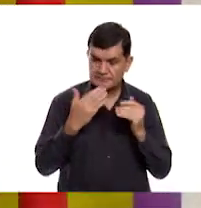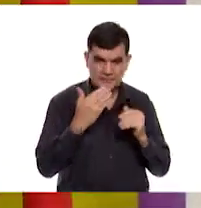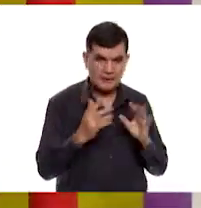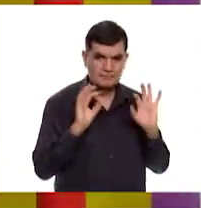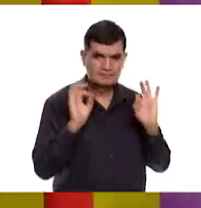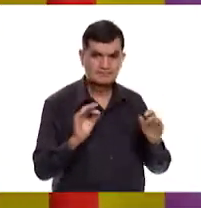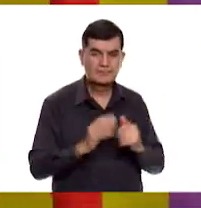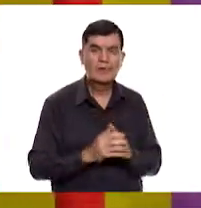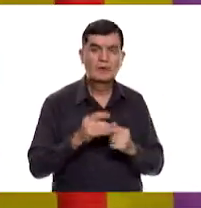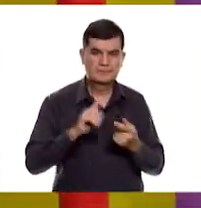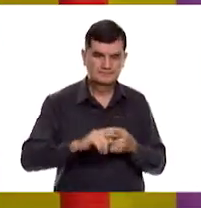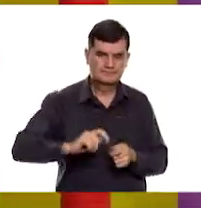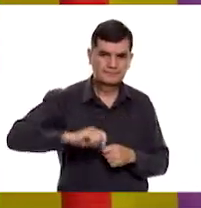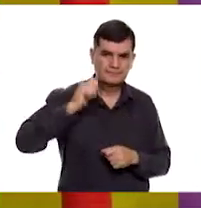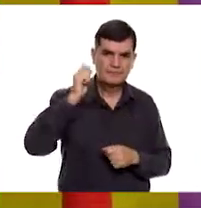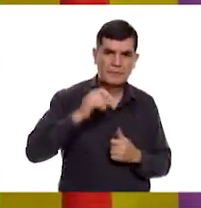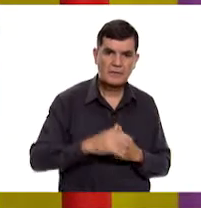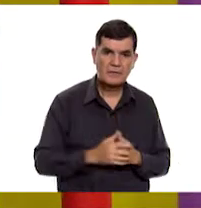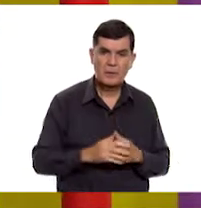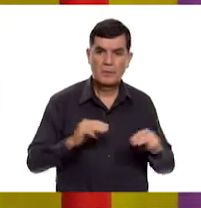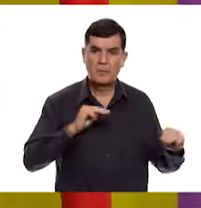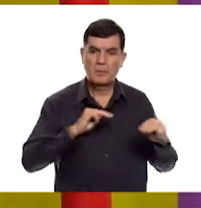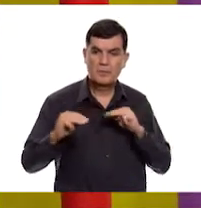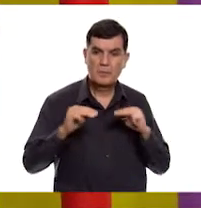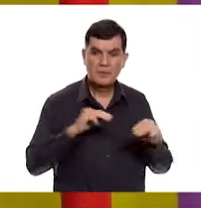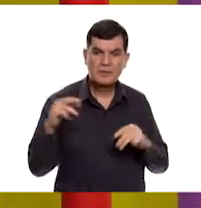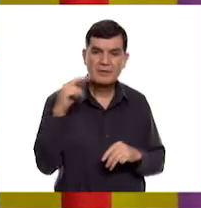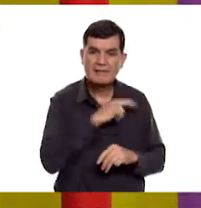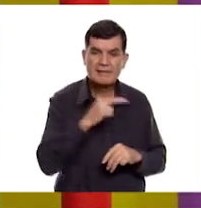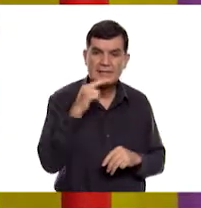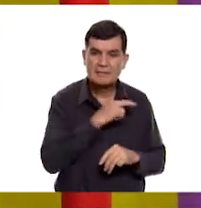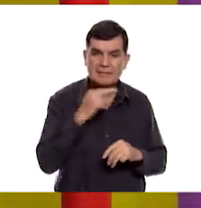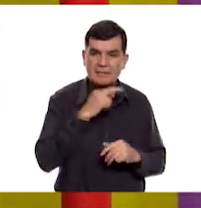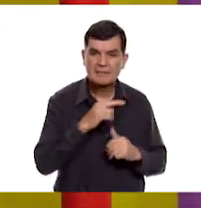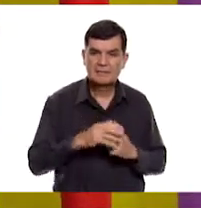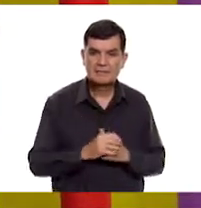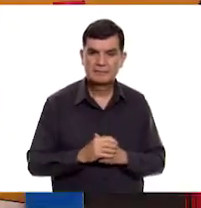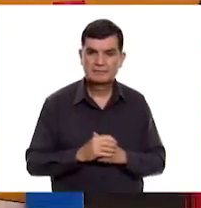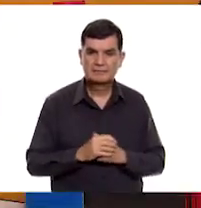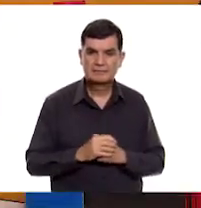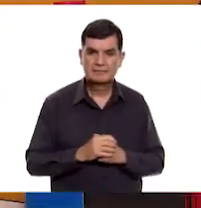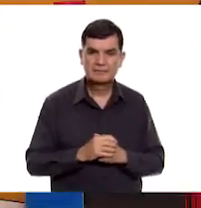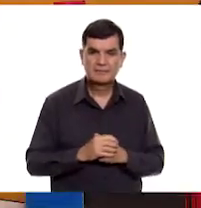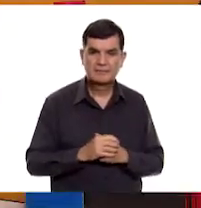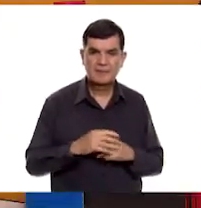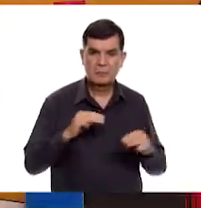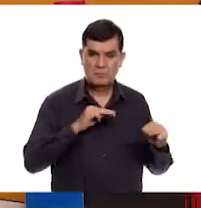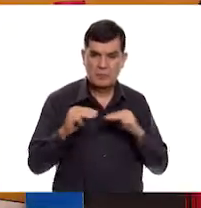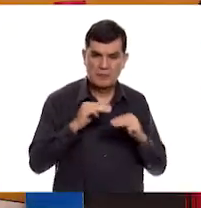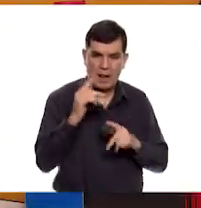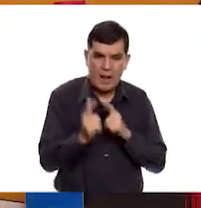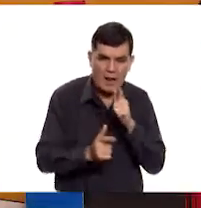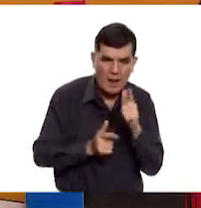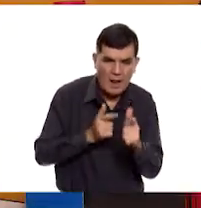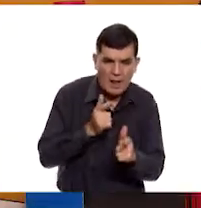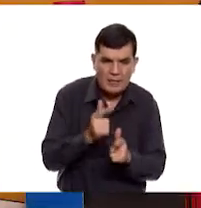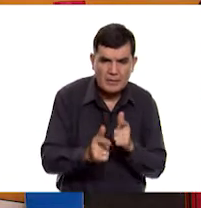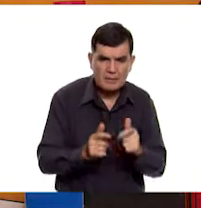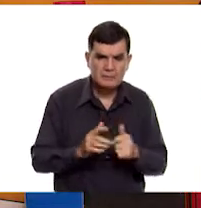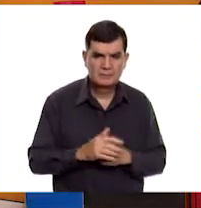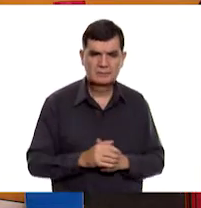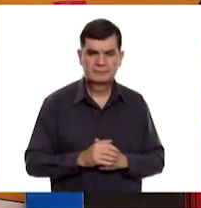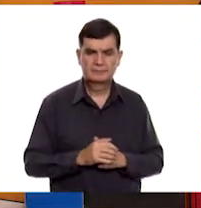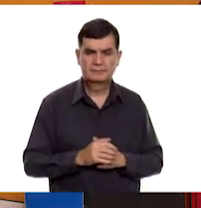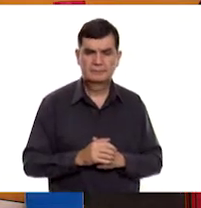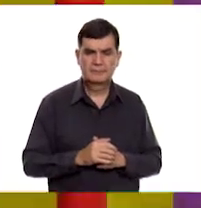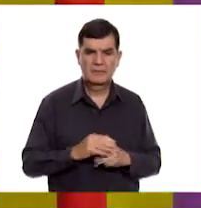y va corriendo. Movimiento rápido. Movimiento rápido, lo tengo. Movimiento lento. Movimiento lento, movimiento